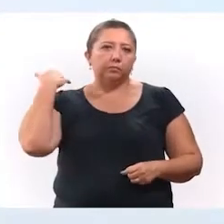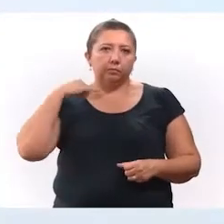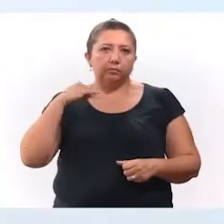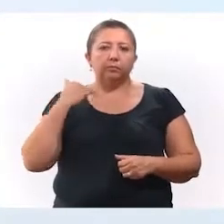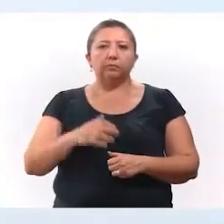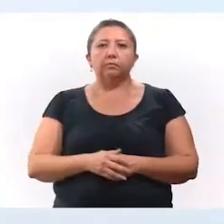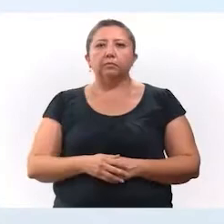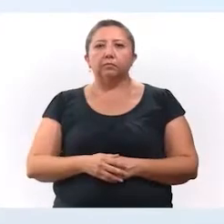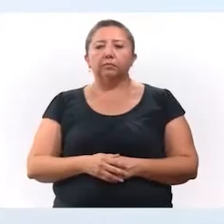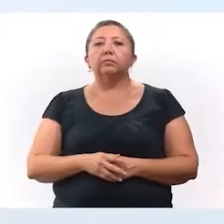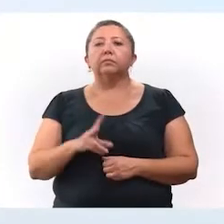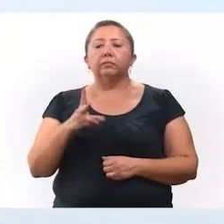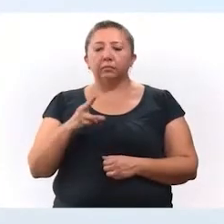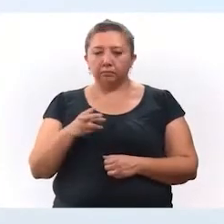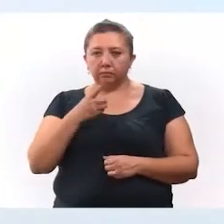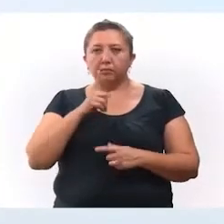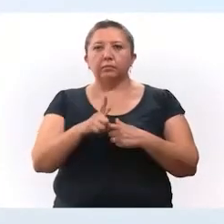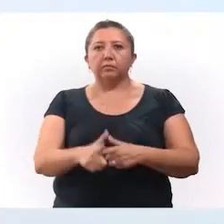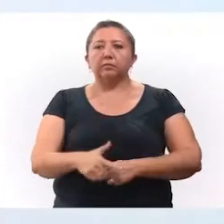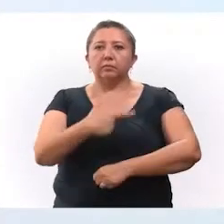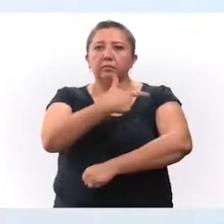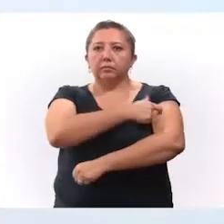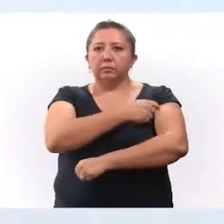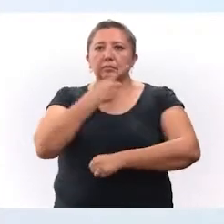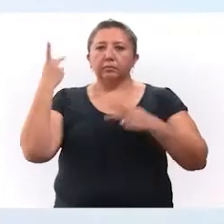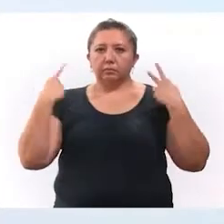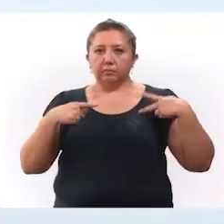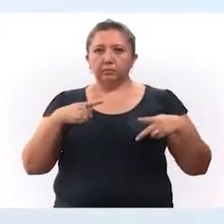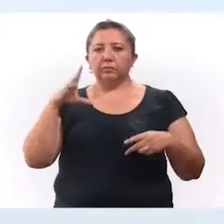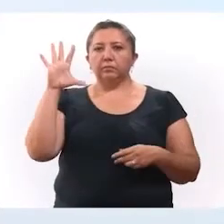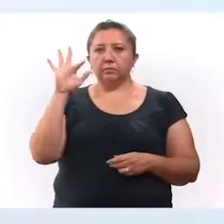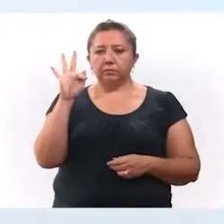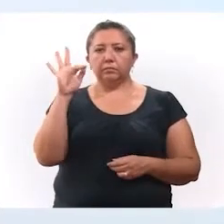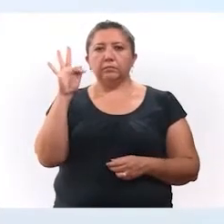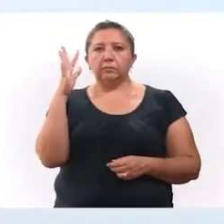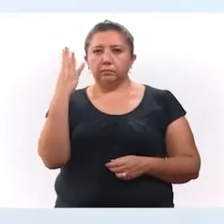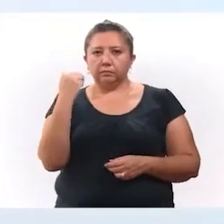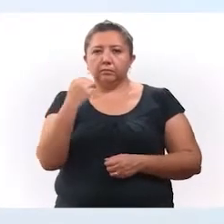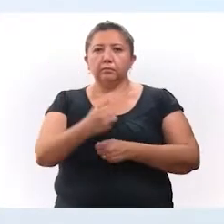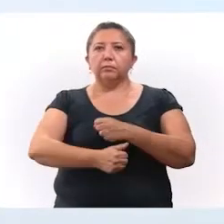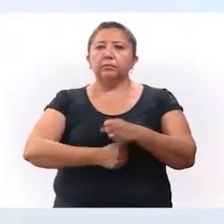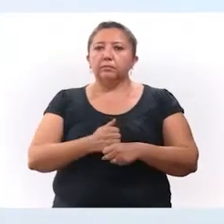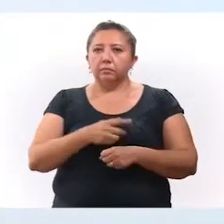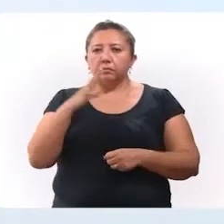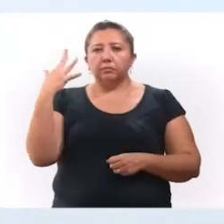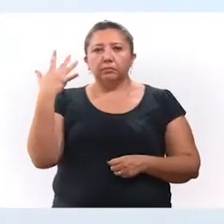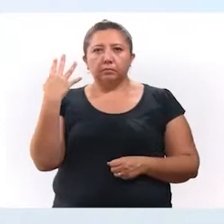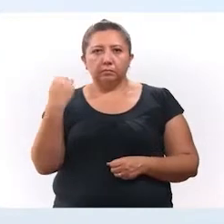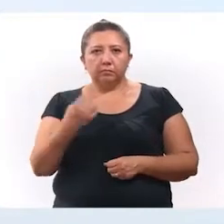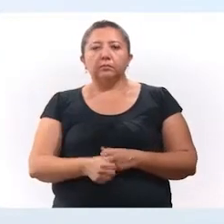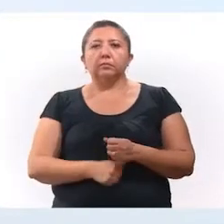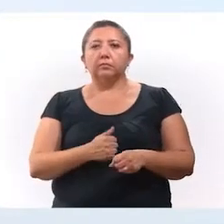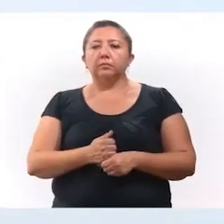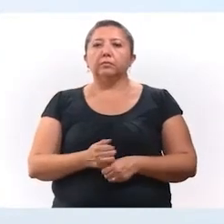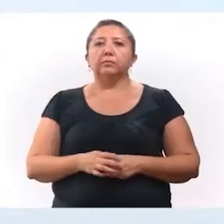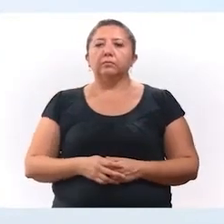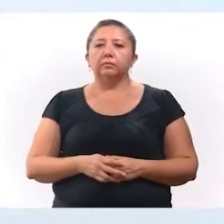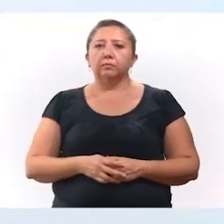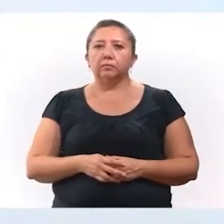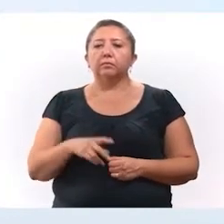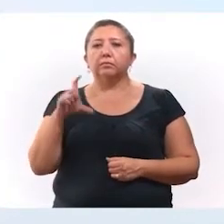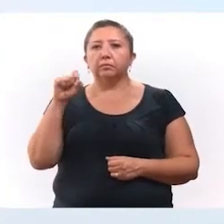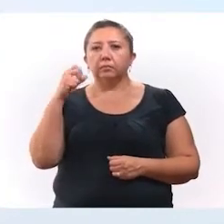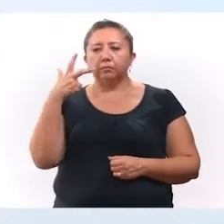Yucatán. También se continúa la vacunación de personas de 40 a 49 y 50 a 59 años